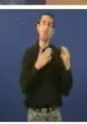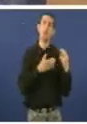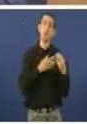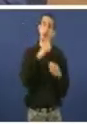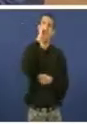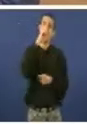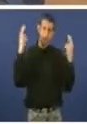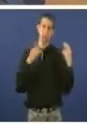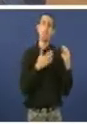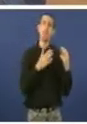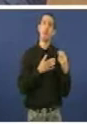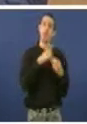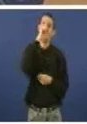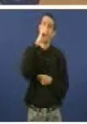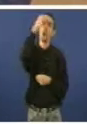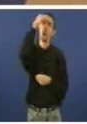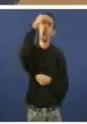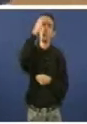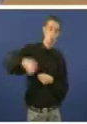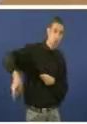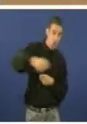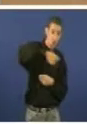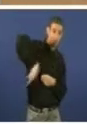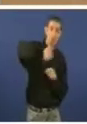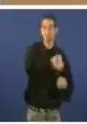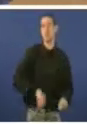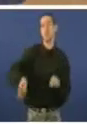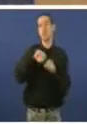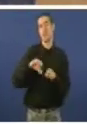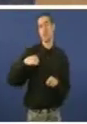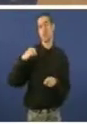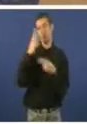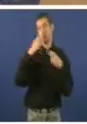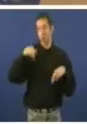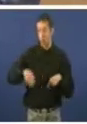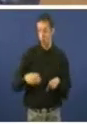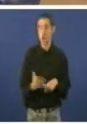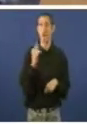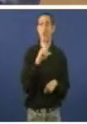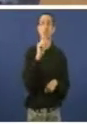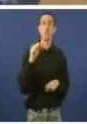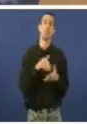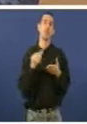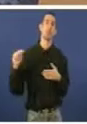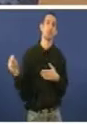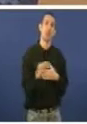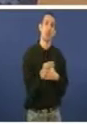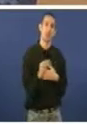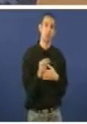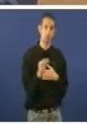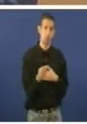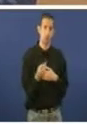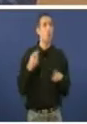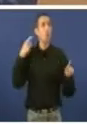e defendemos a sanidade pública hoxe en Galicia temos 100 millóns de euros a disposición da sanidade